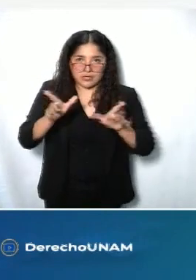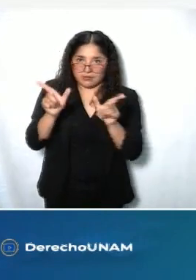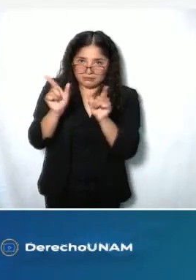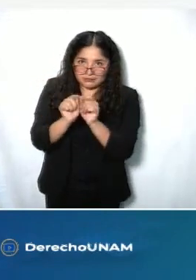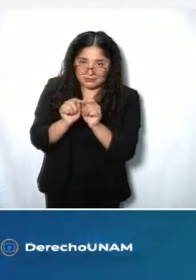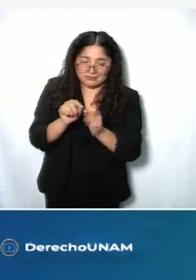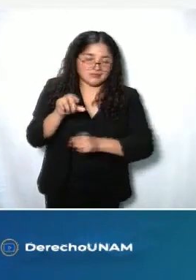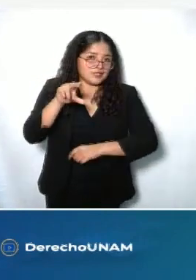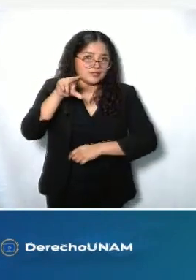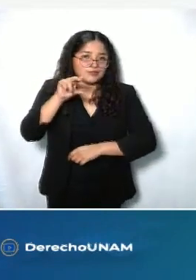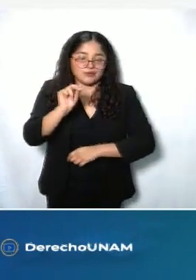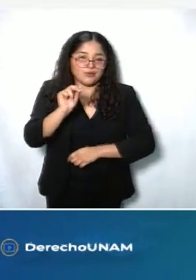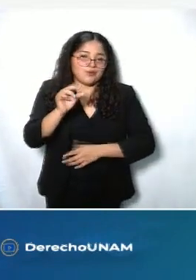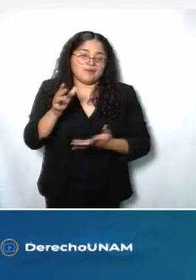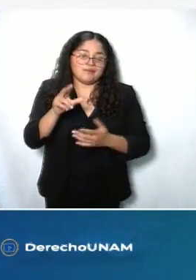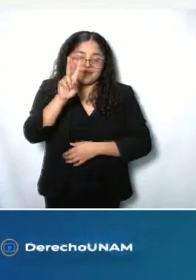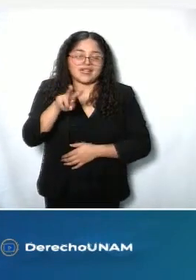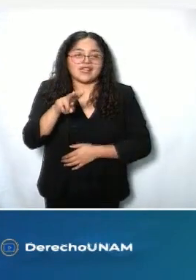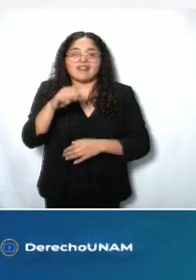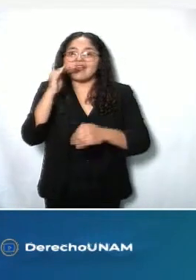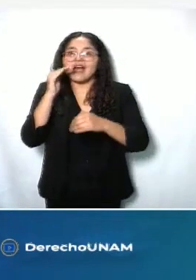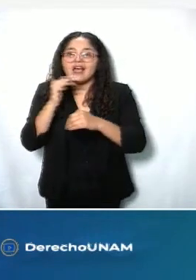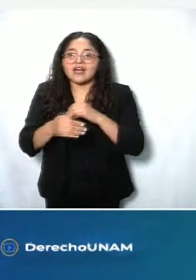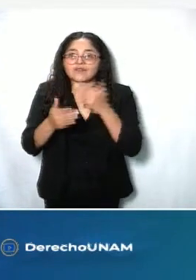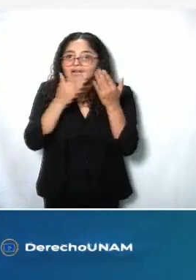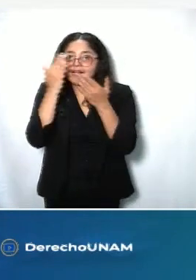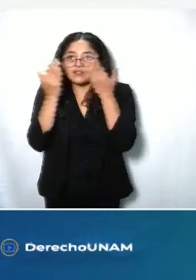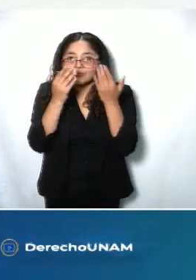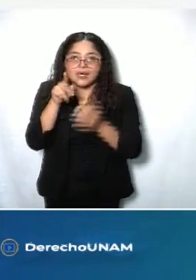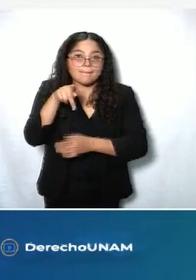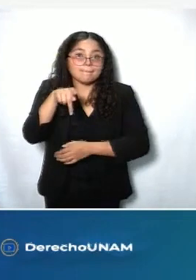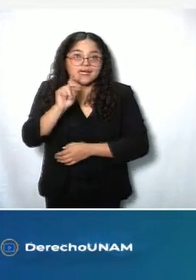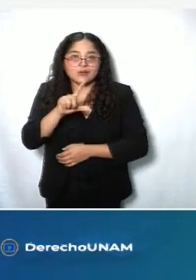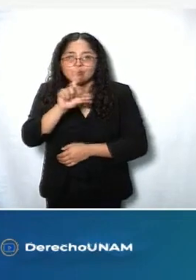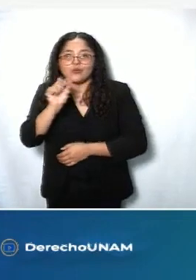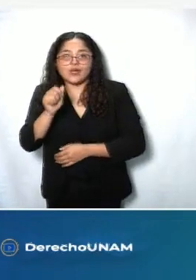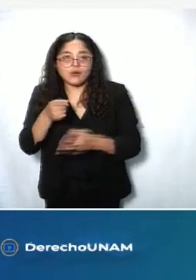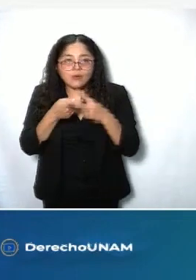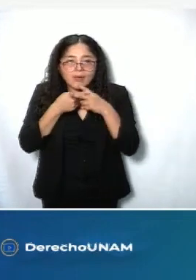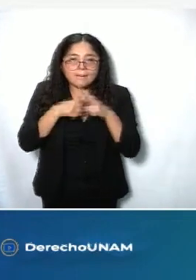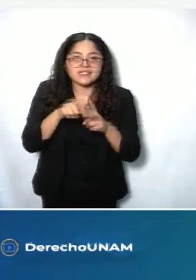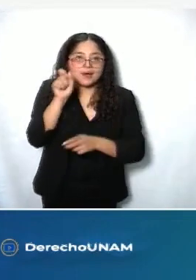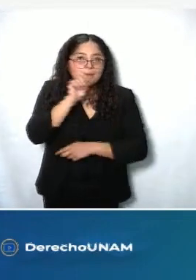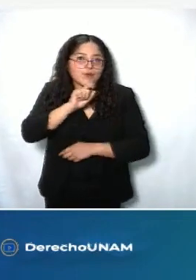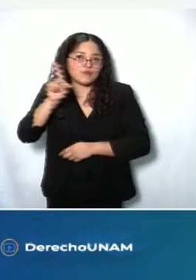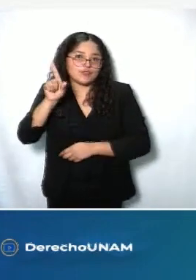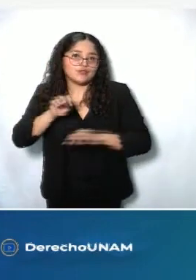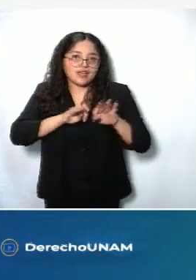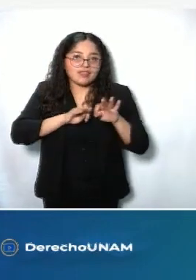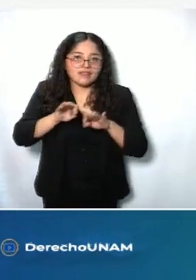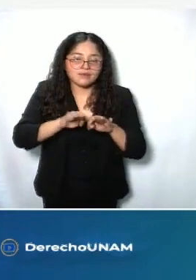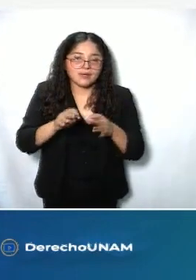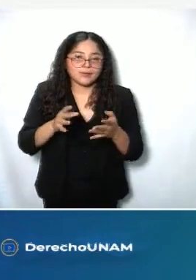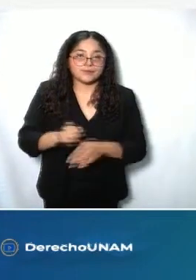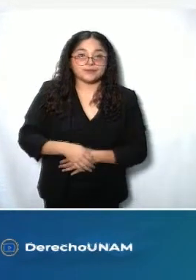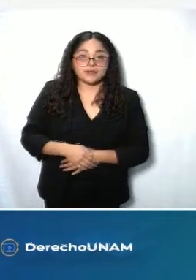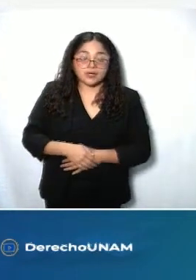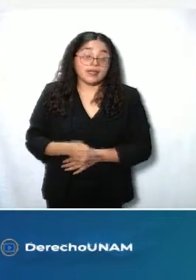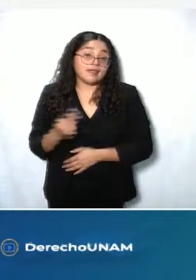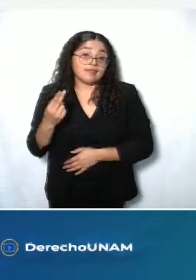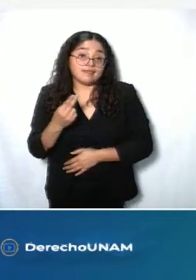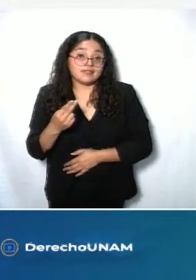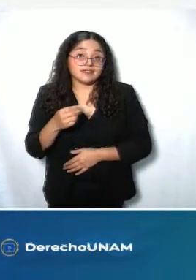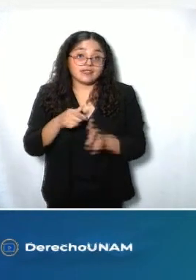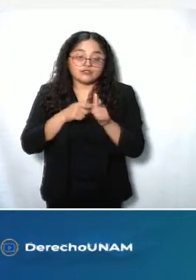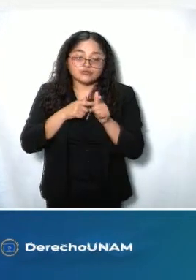terminaron su carrera como estudiantes pero empieza su carrera como profesionistas y siempre tendrán que estarse capacitando. Así que también la